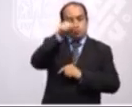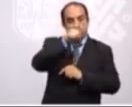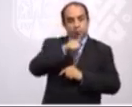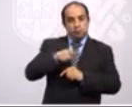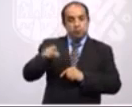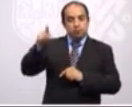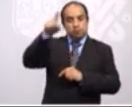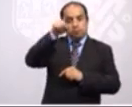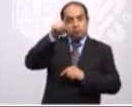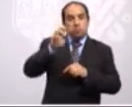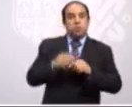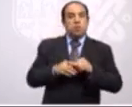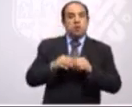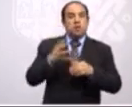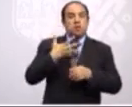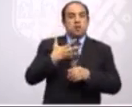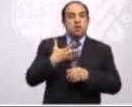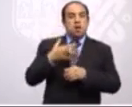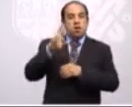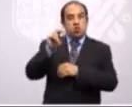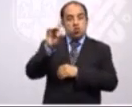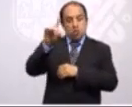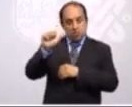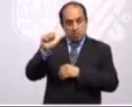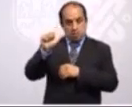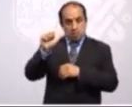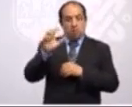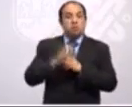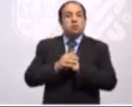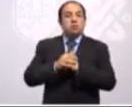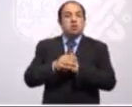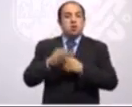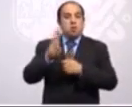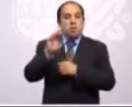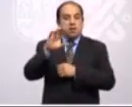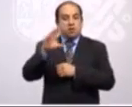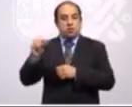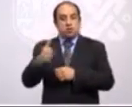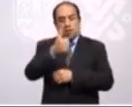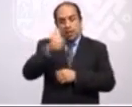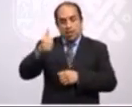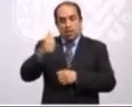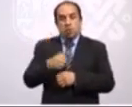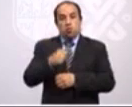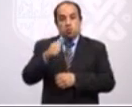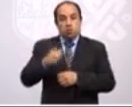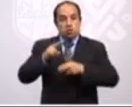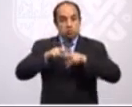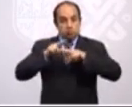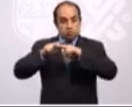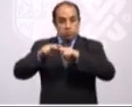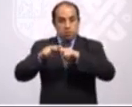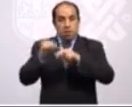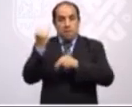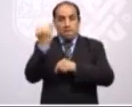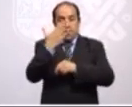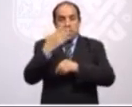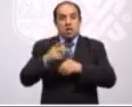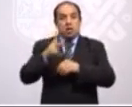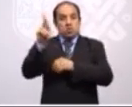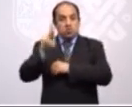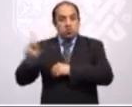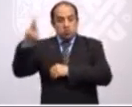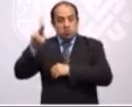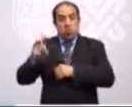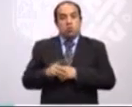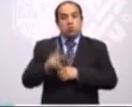rueda de los barrios, ¿no?, cada una de las sillas con imágenes asociadas a los pueblos y barrios, alcaldías de la ciudad,